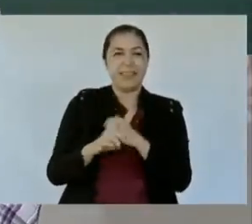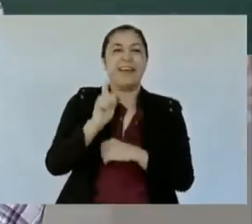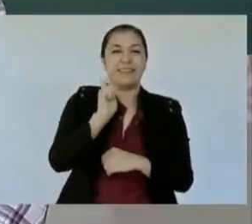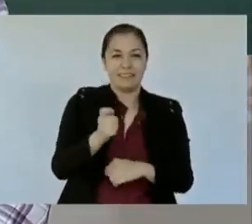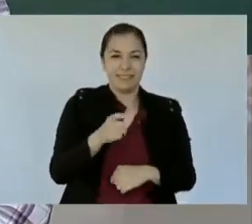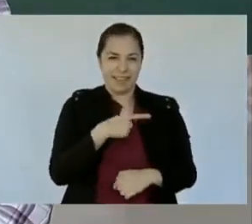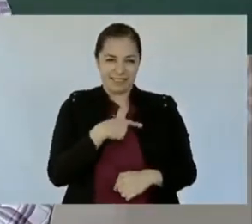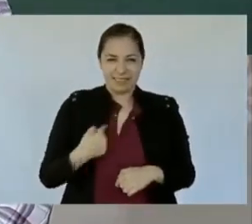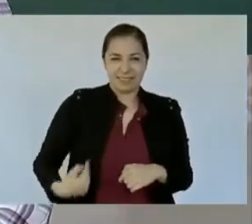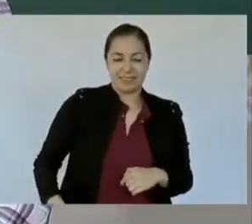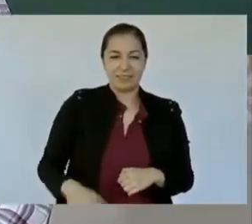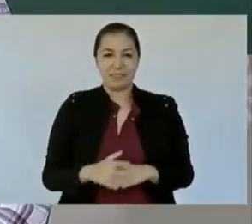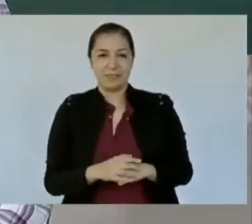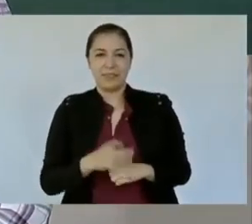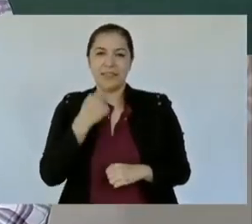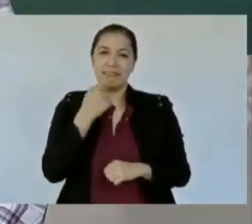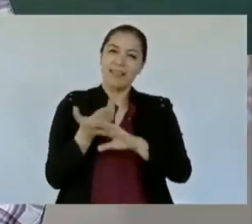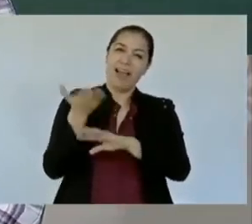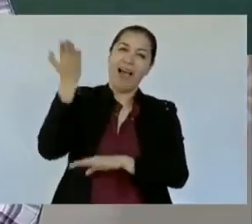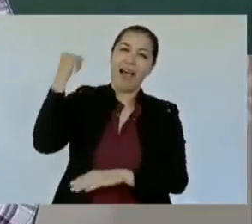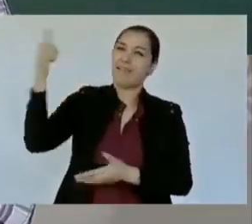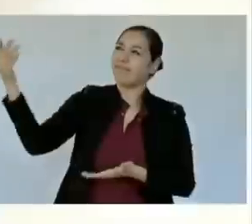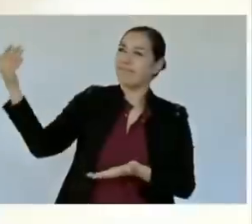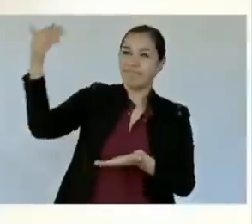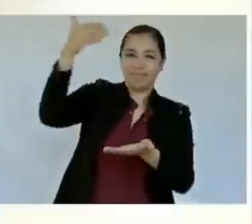por estos lares.